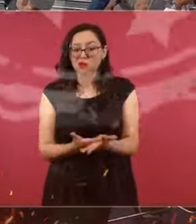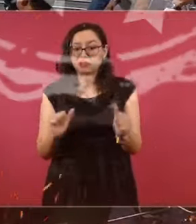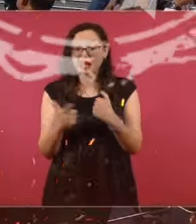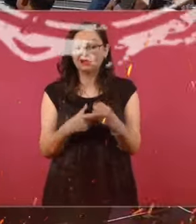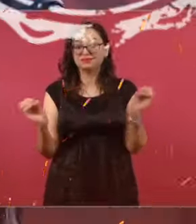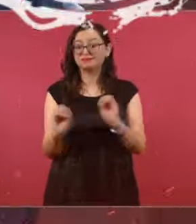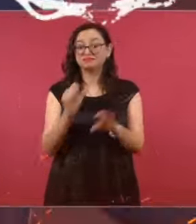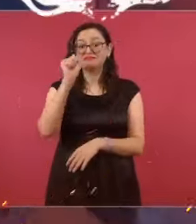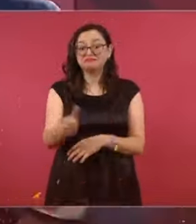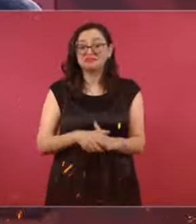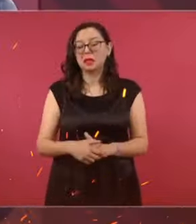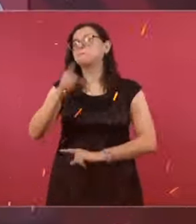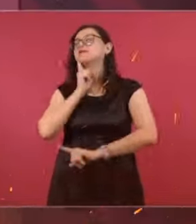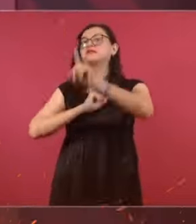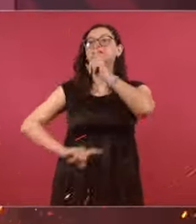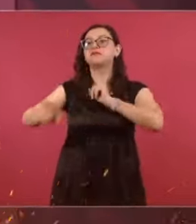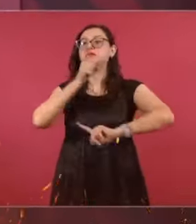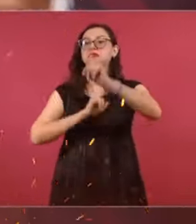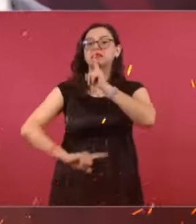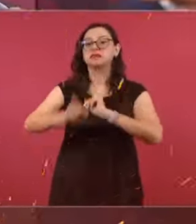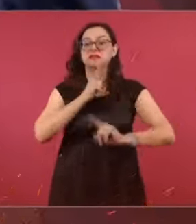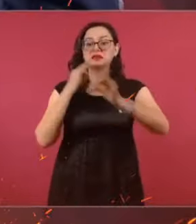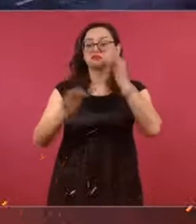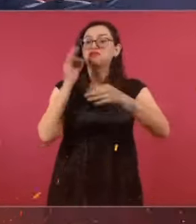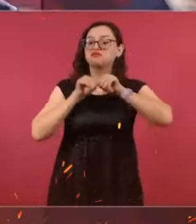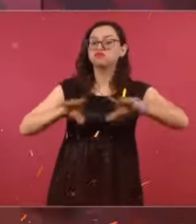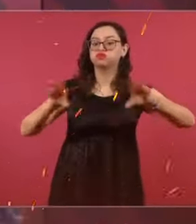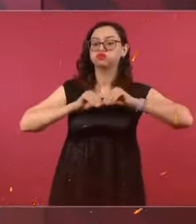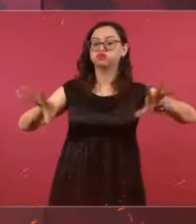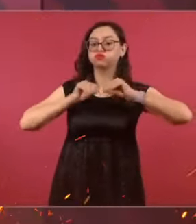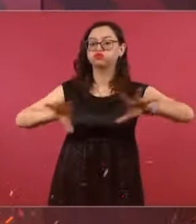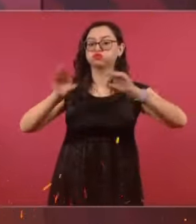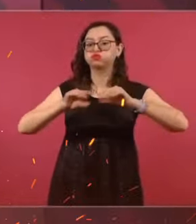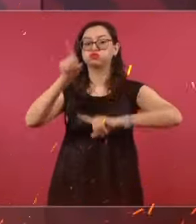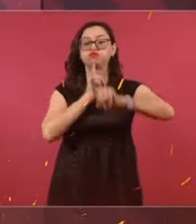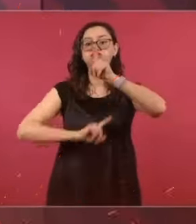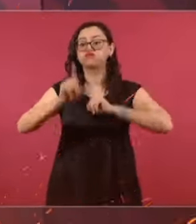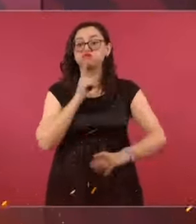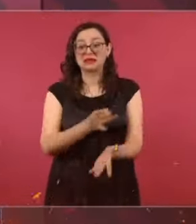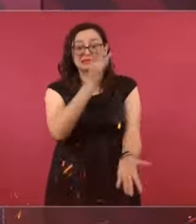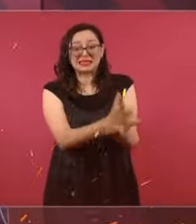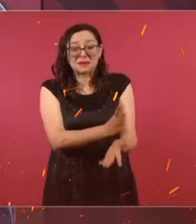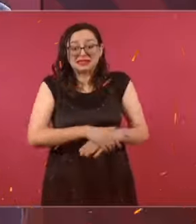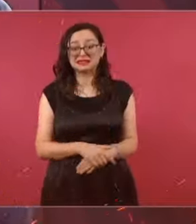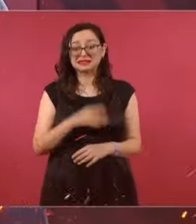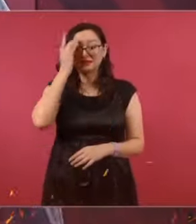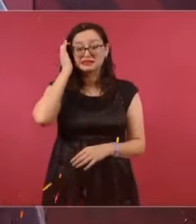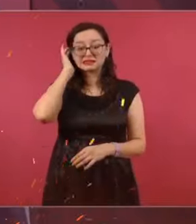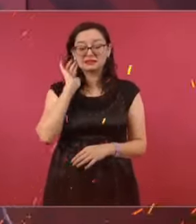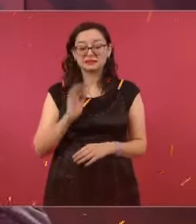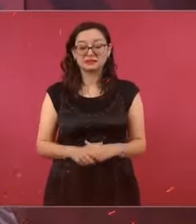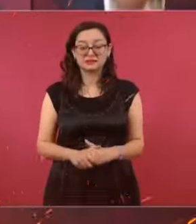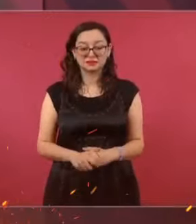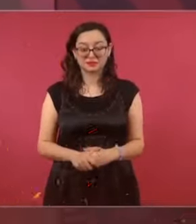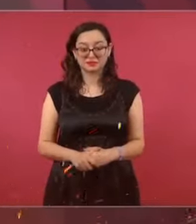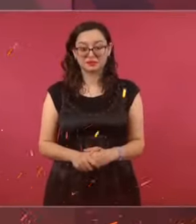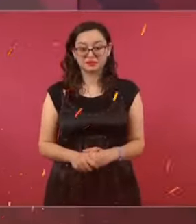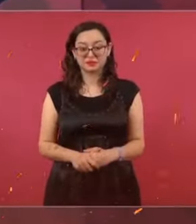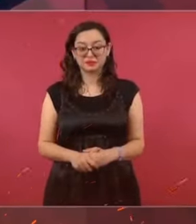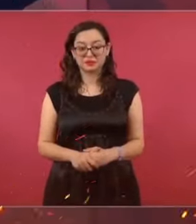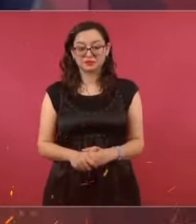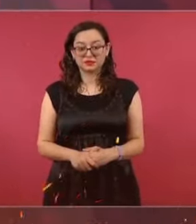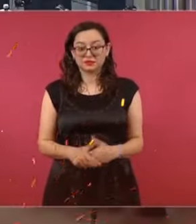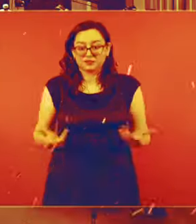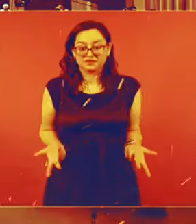Y guerra sucia en todos los medios, con honrosas excepciones. Ayer hablábamos de los